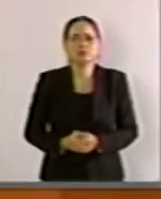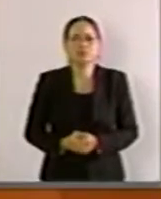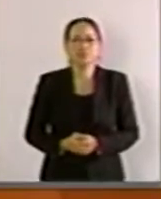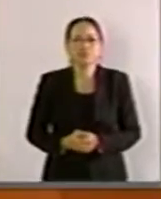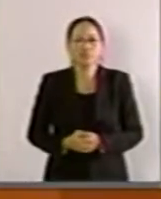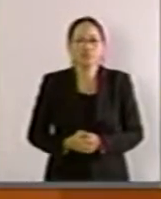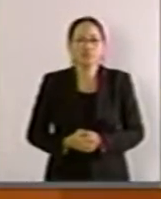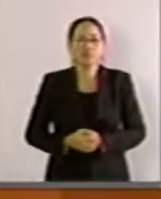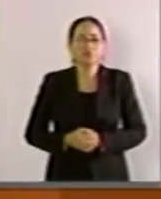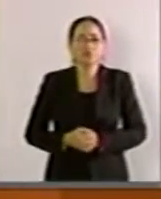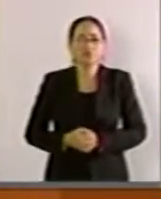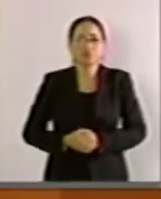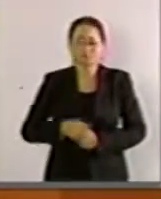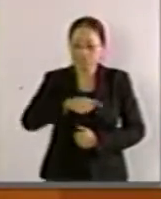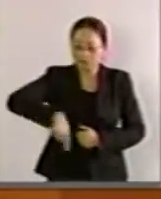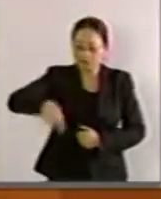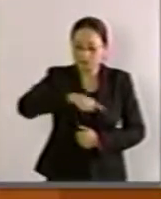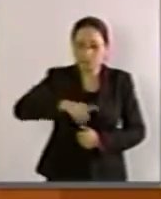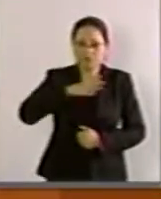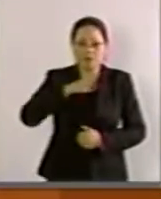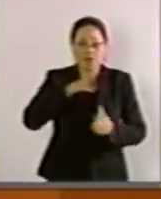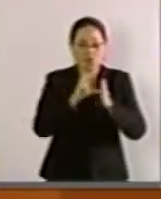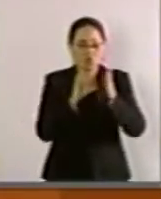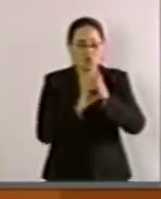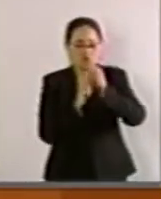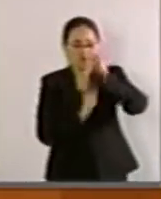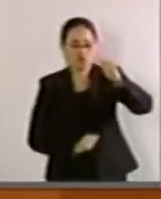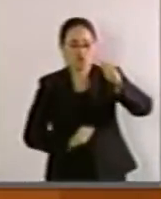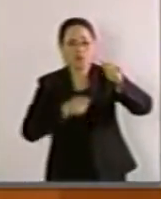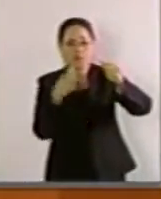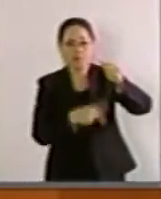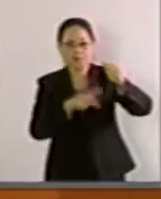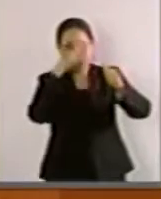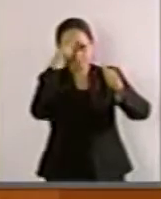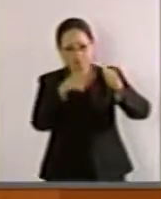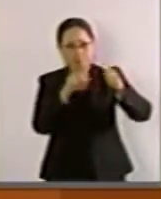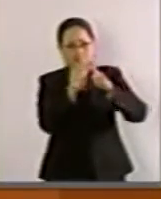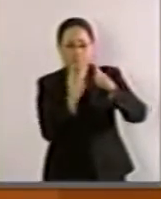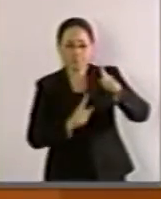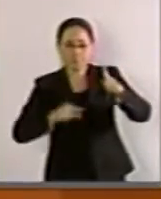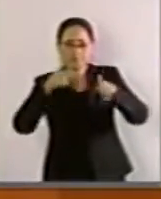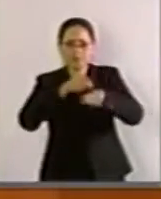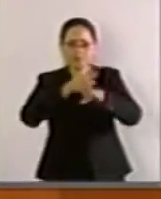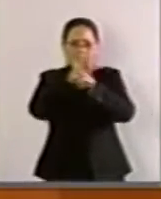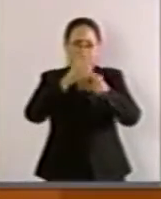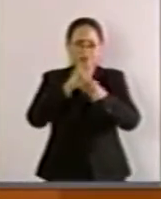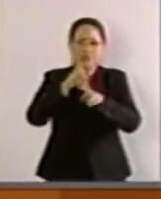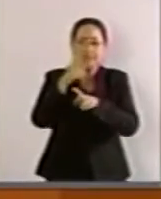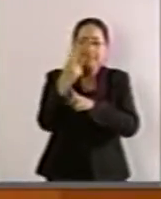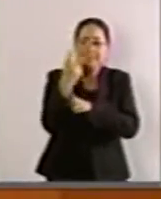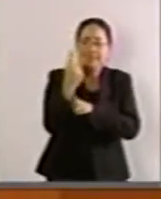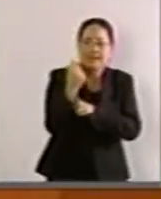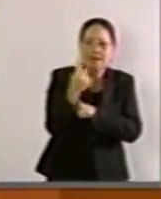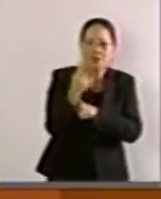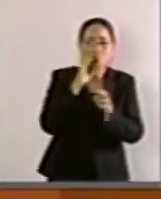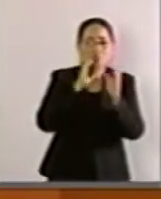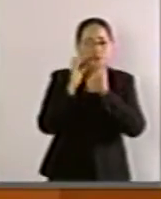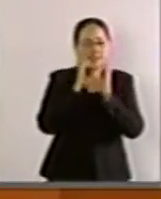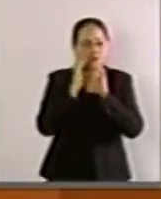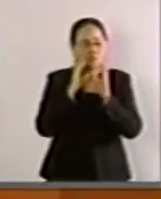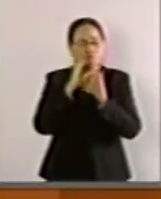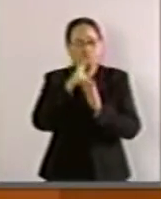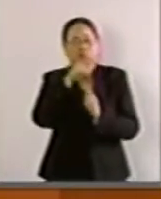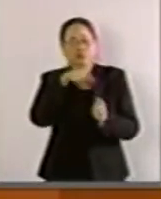Los recientes cambios en nuestra Constitución Política de los Estados Unidos Mexicanos en materia de telecomunicaciones han